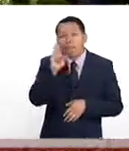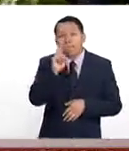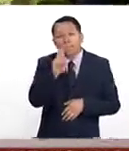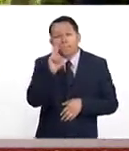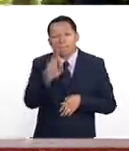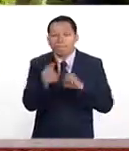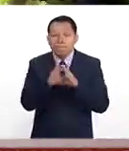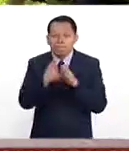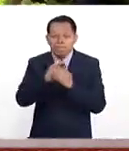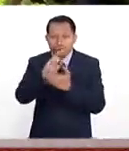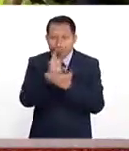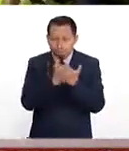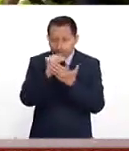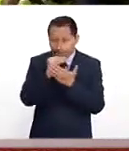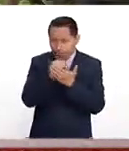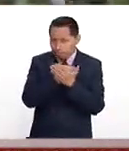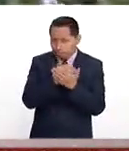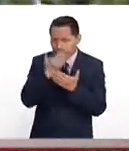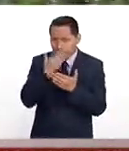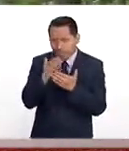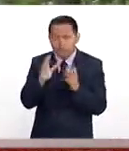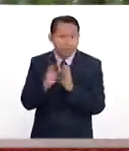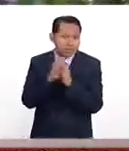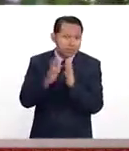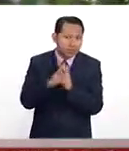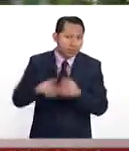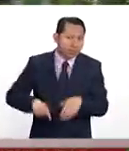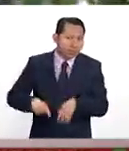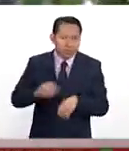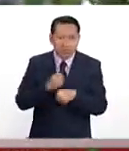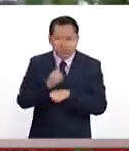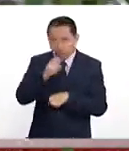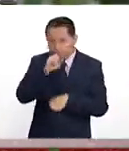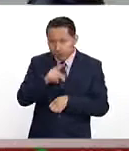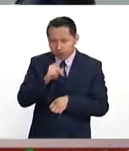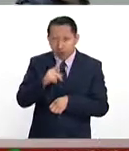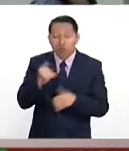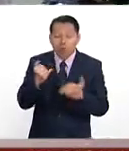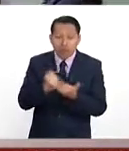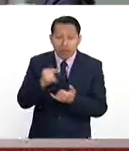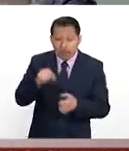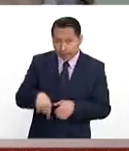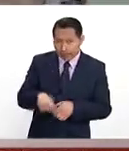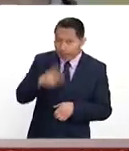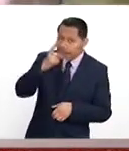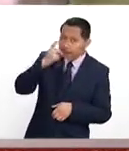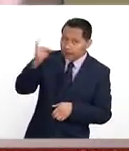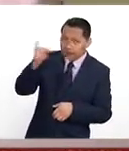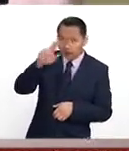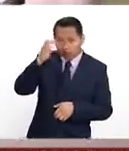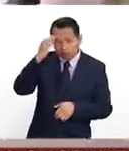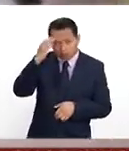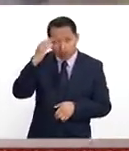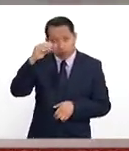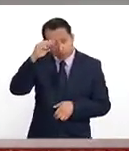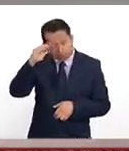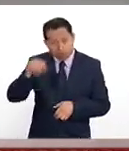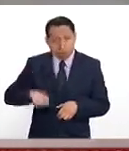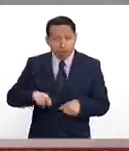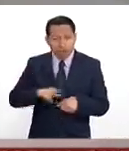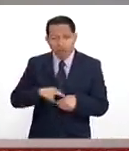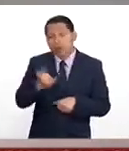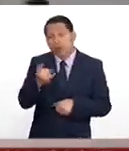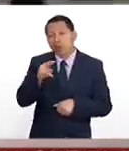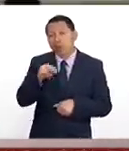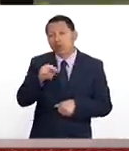congruentes, la participación del gobierno del Estado. Desde aquí, igual nuestro reconocimiento al señor gobernador Yunes